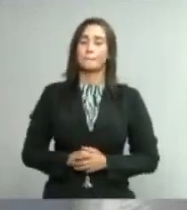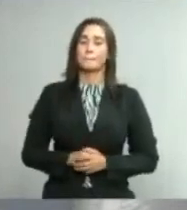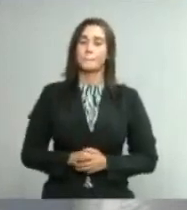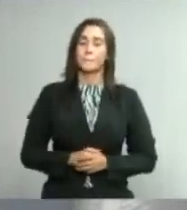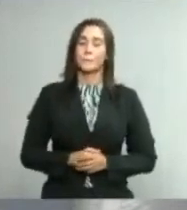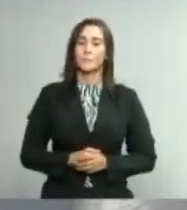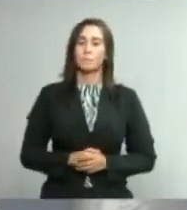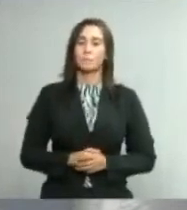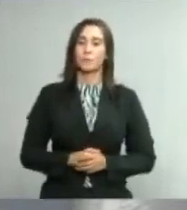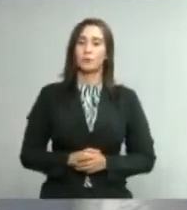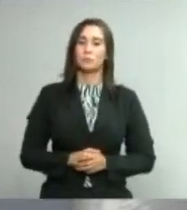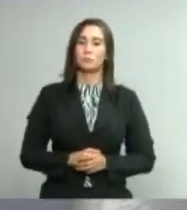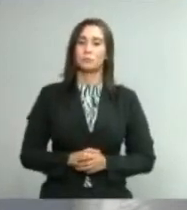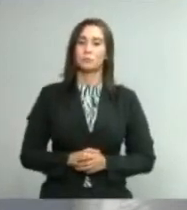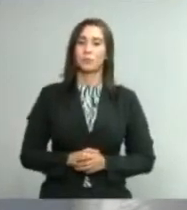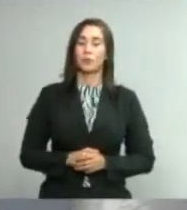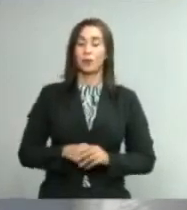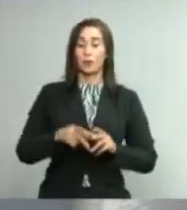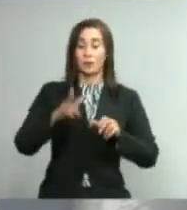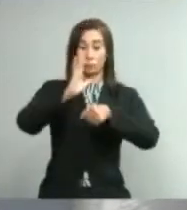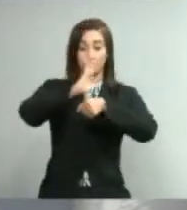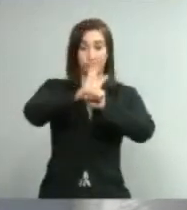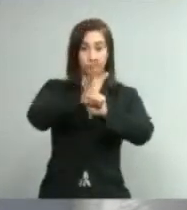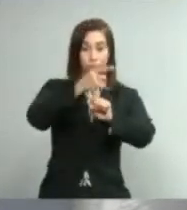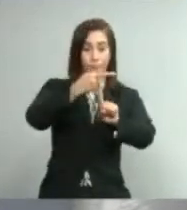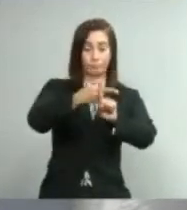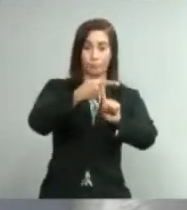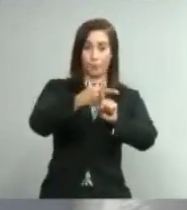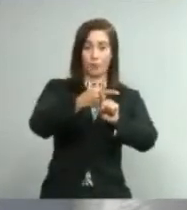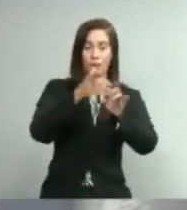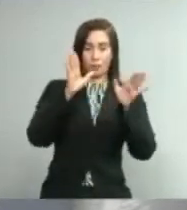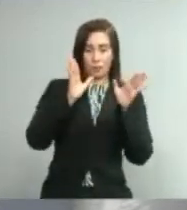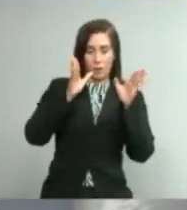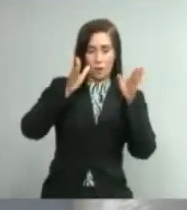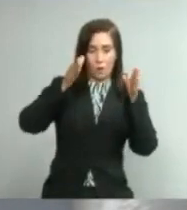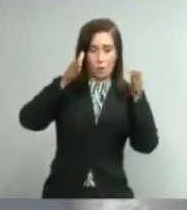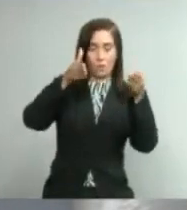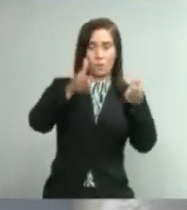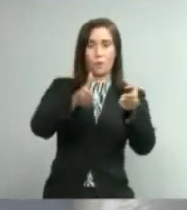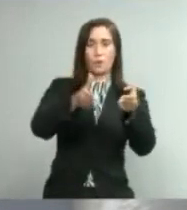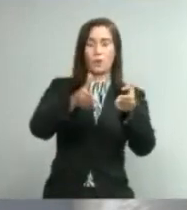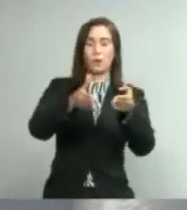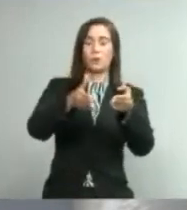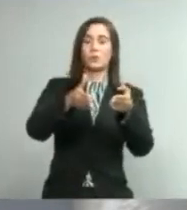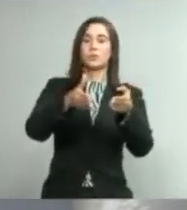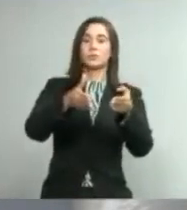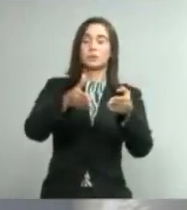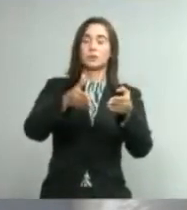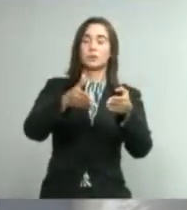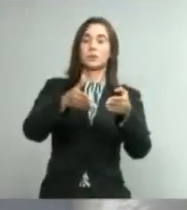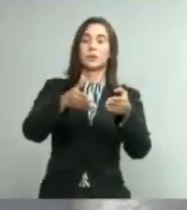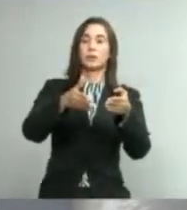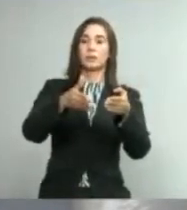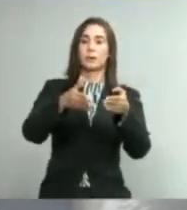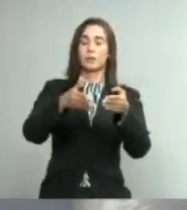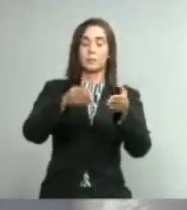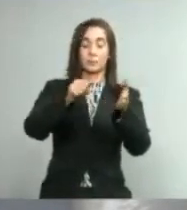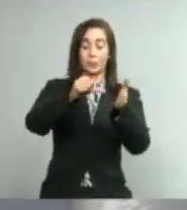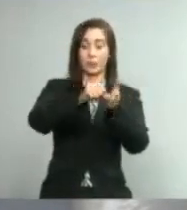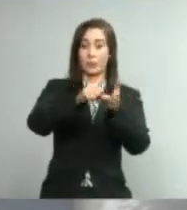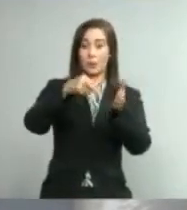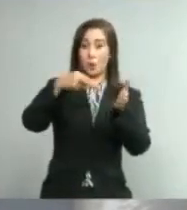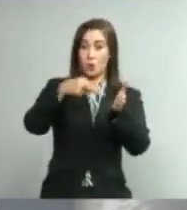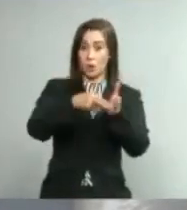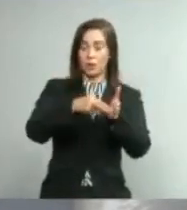Los casos confirmados se concentran en el Distrito